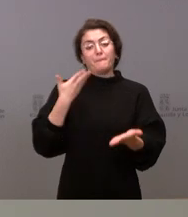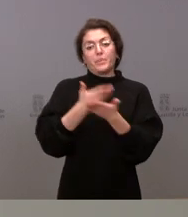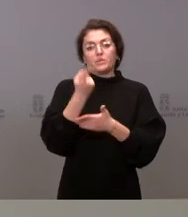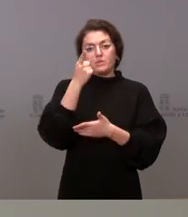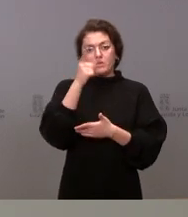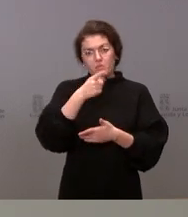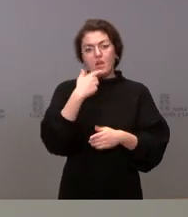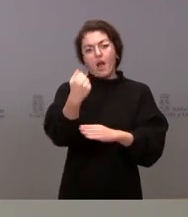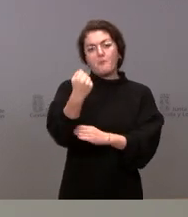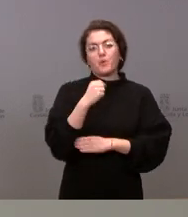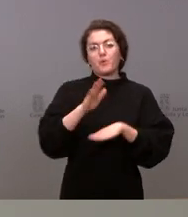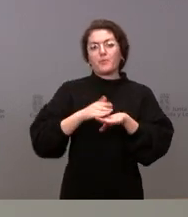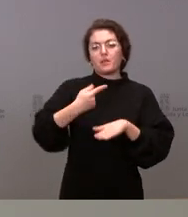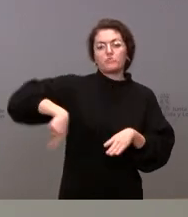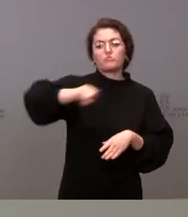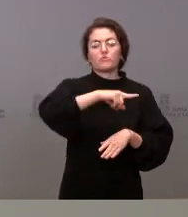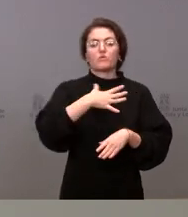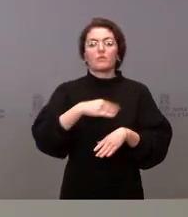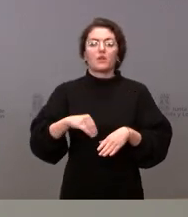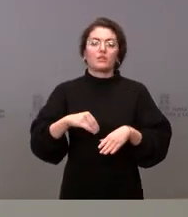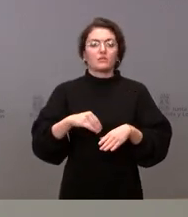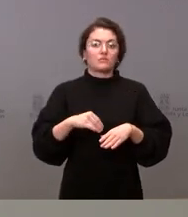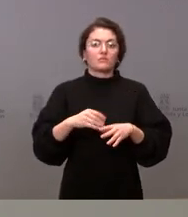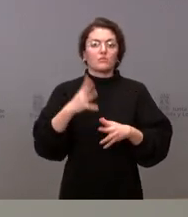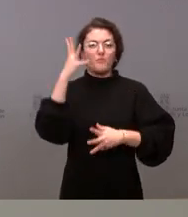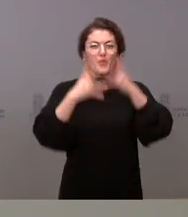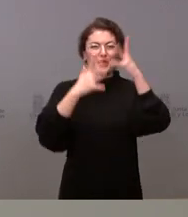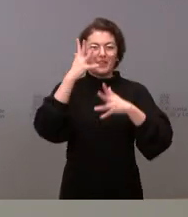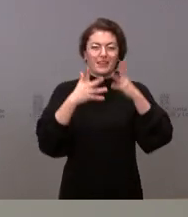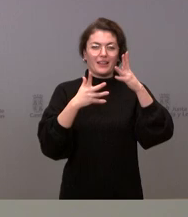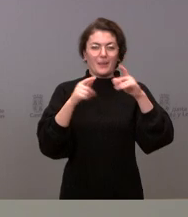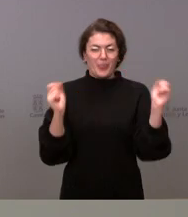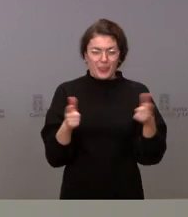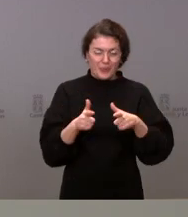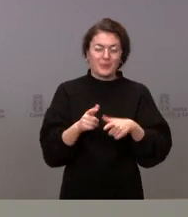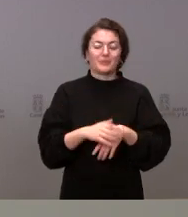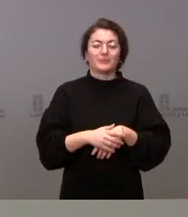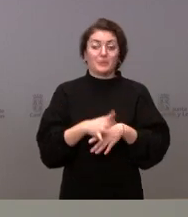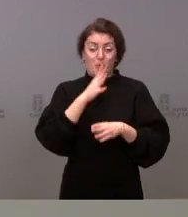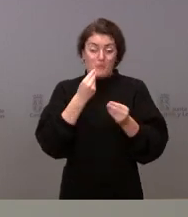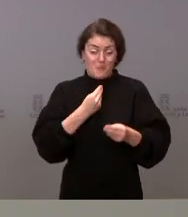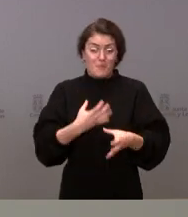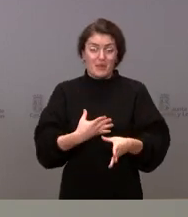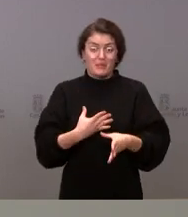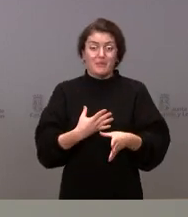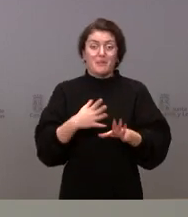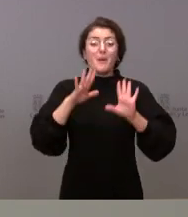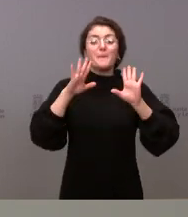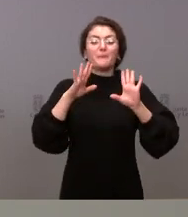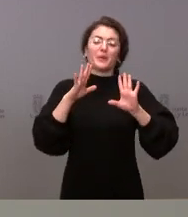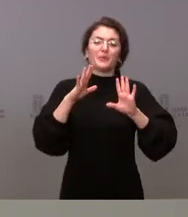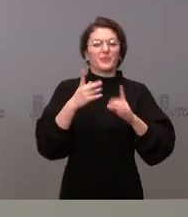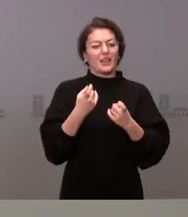capaces de incrementar nuestras tasas, que son buenas, pero cada vez nos cuesta un poco más conseguir mayor nivel de